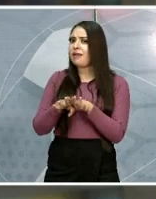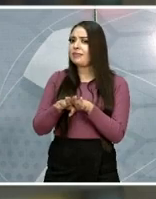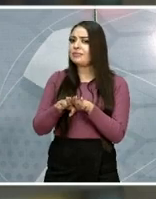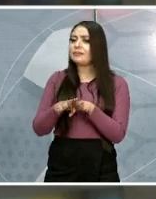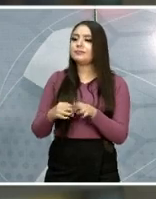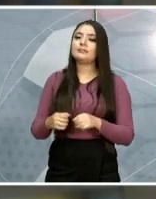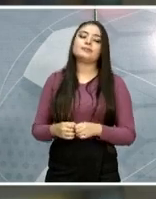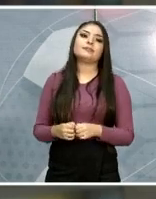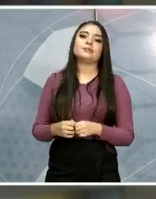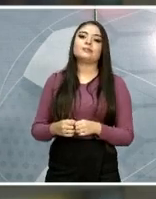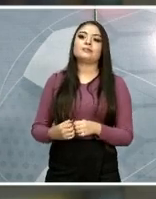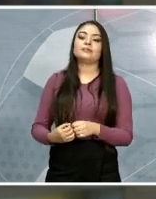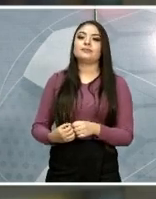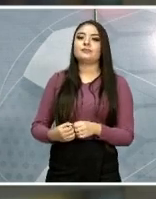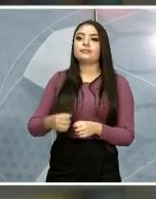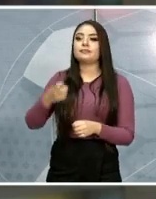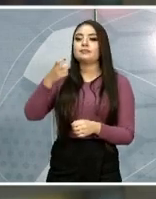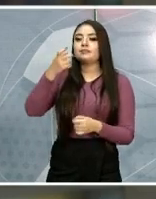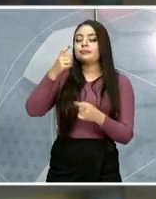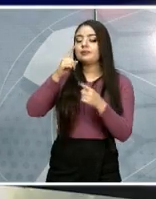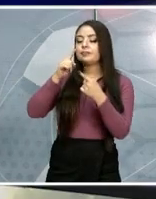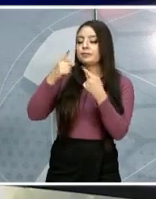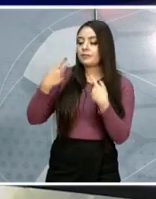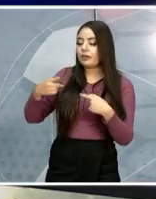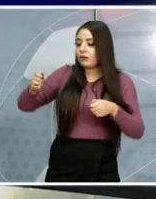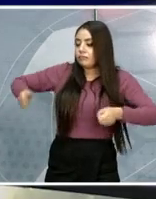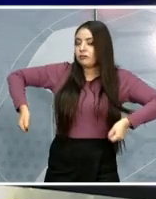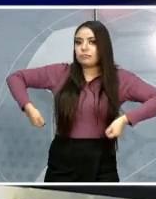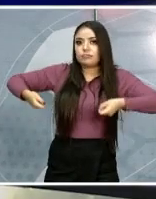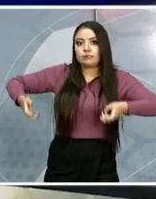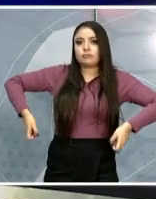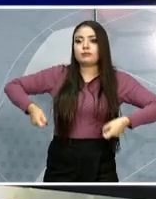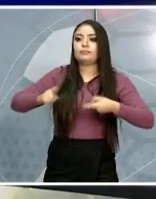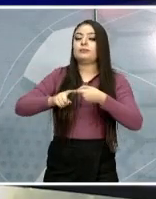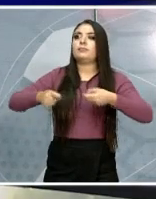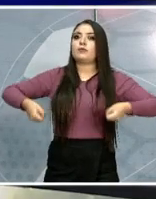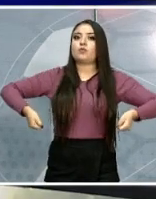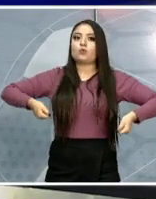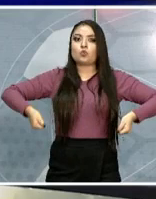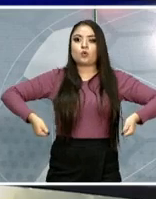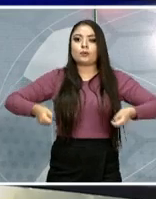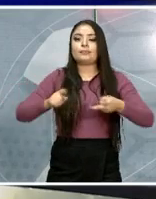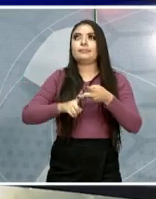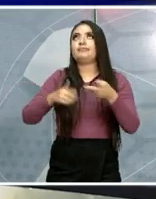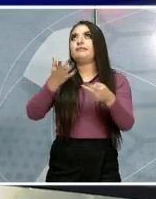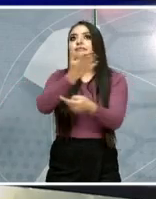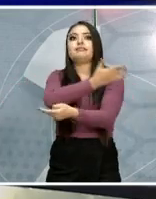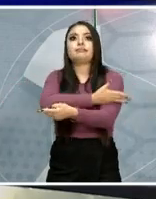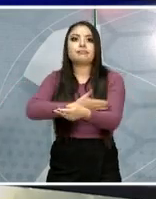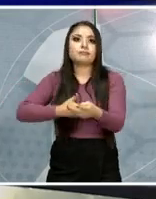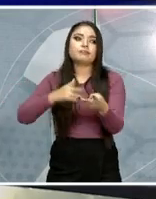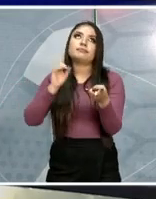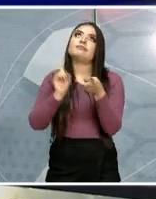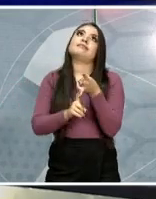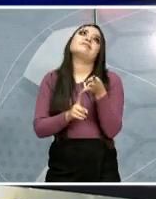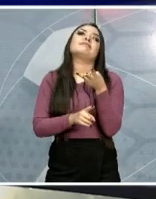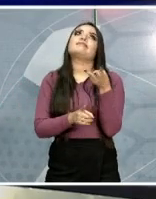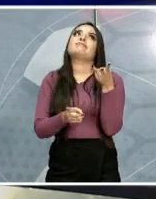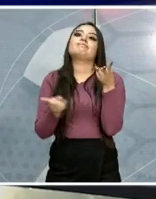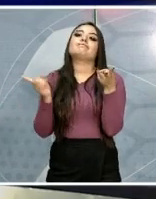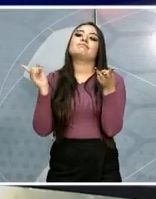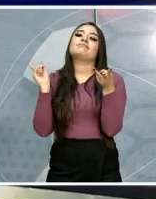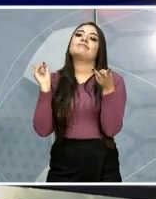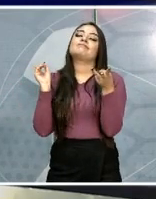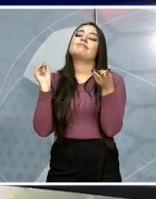imaginar, en silla de ruedas, con muletas, con prótesis, con... ¿Qué más te encuentras